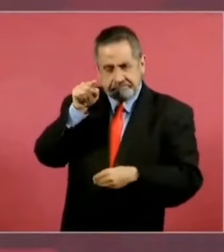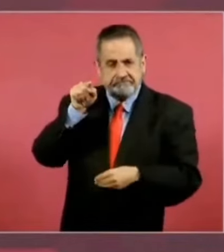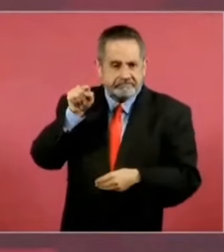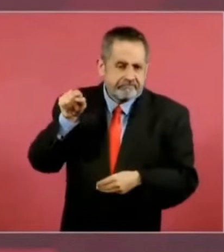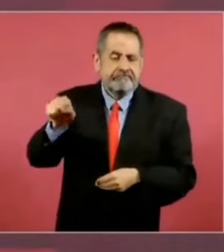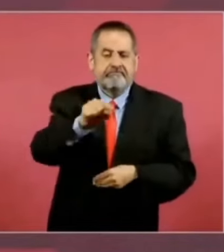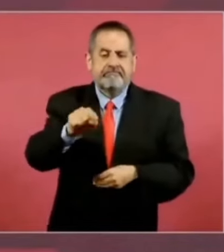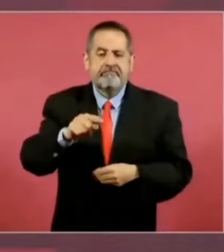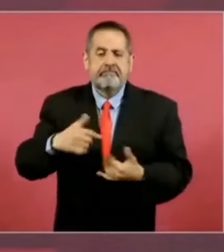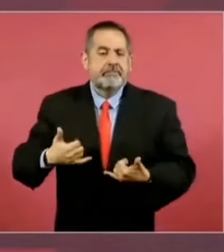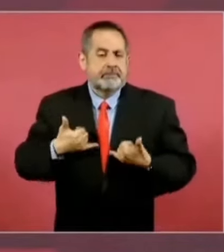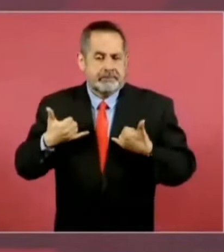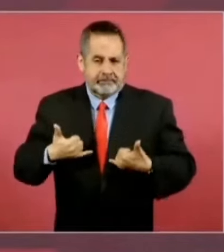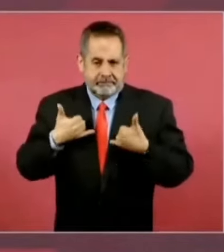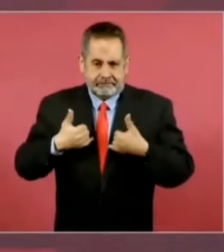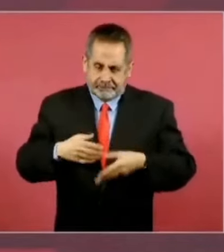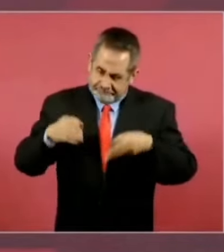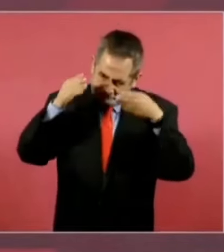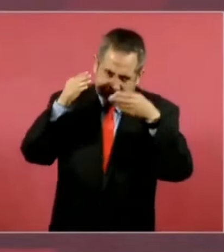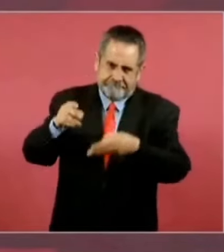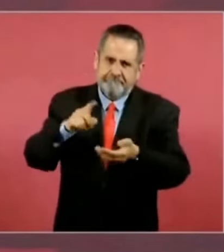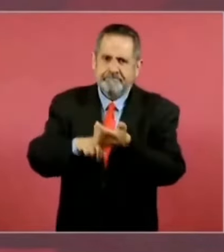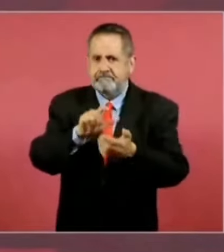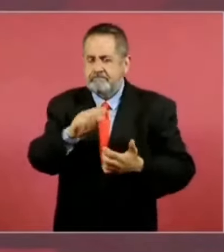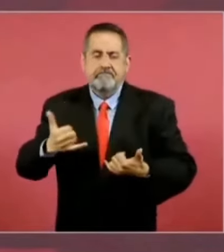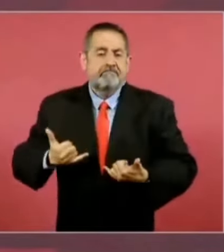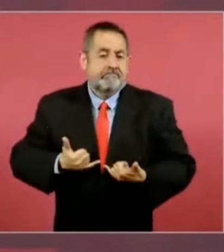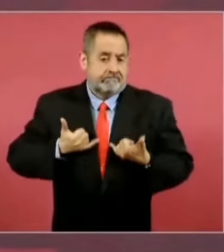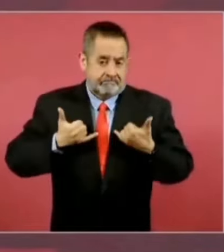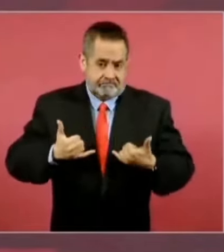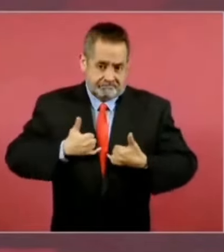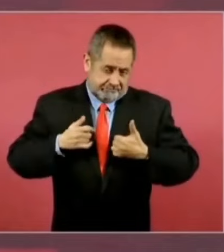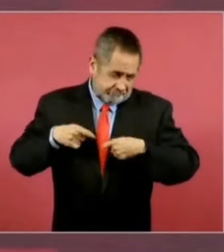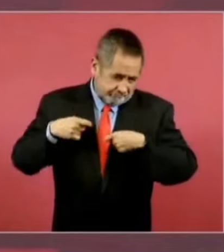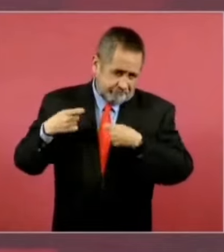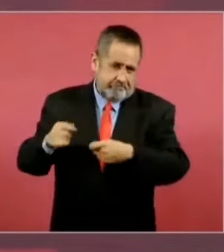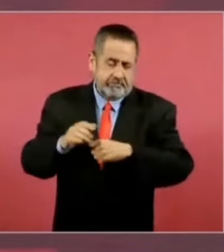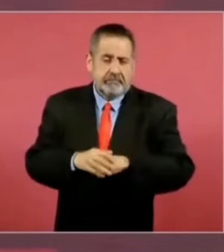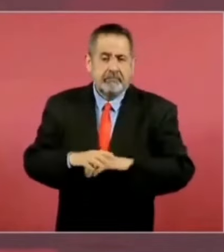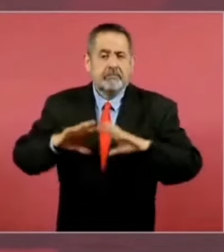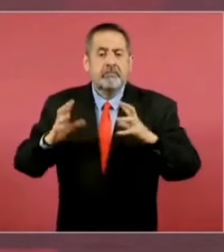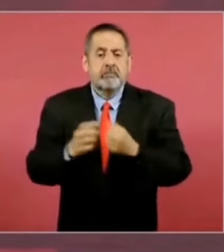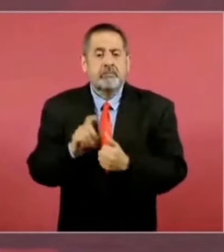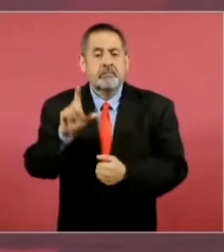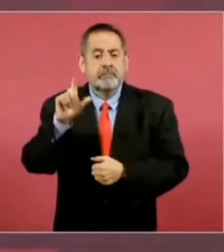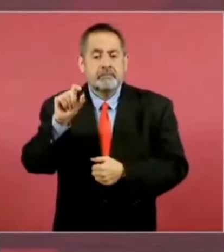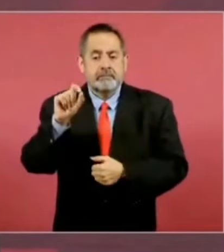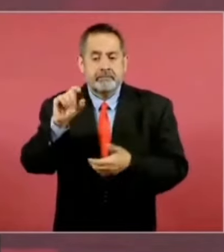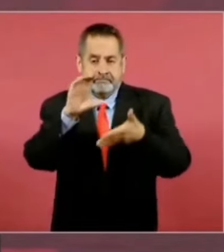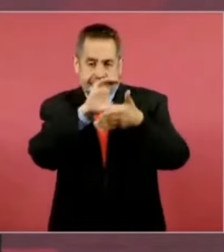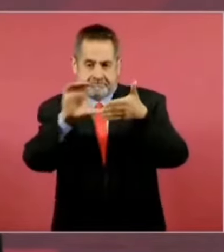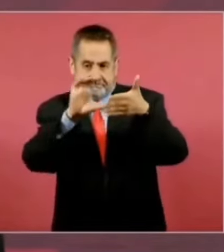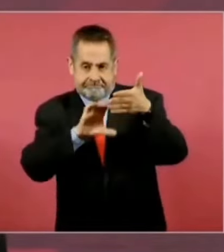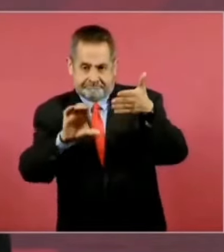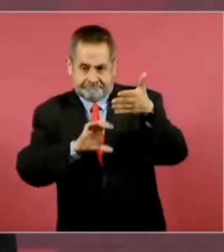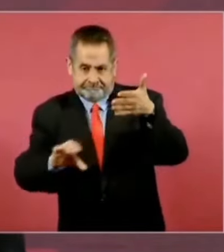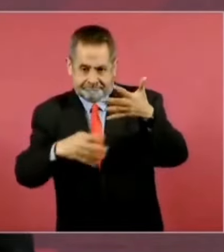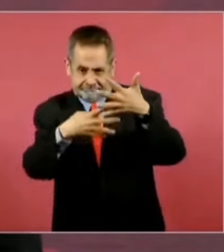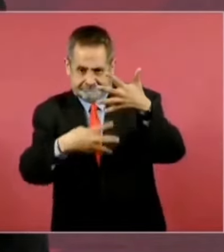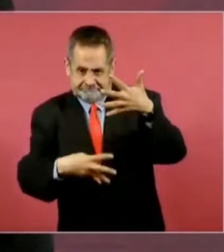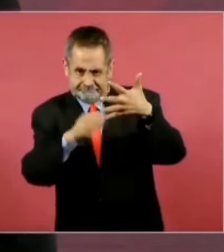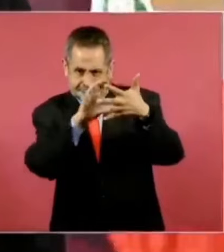Eso sí, es dedicado a los jóvenes. Son 20 capítulos. Entonces, lo